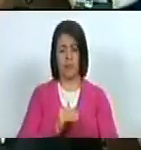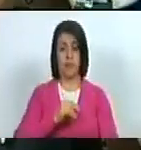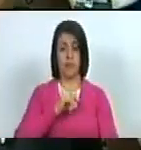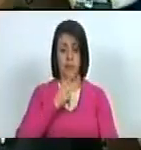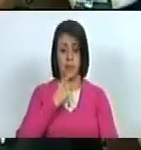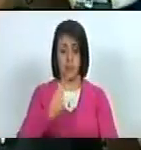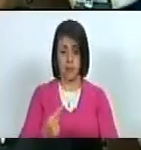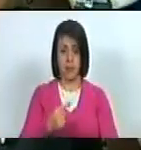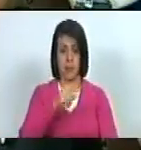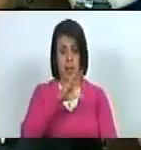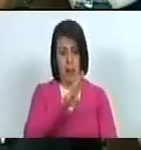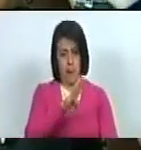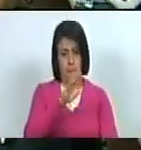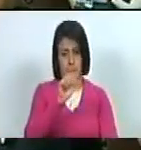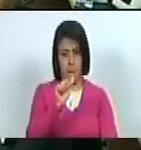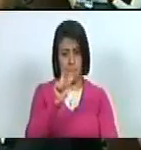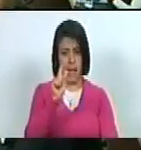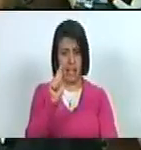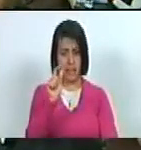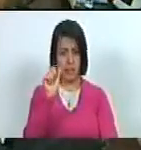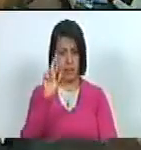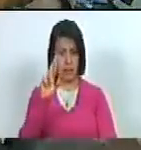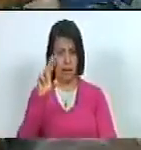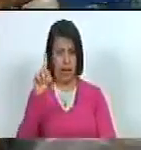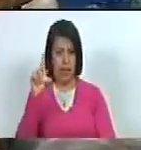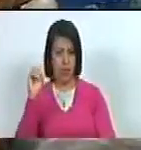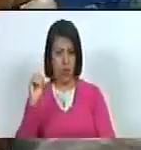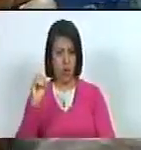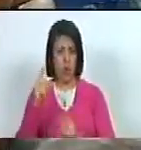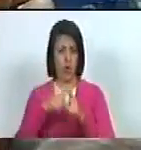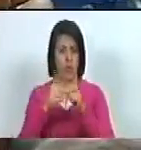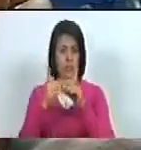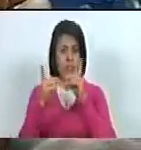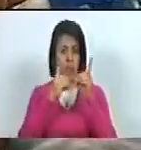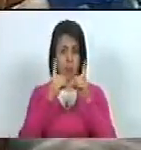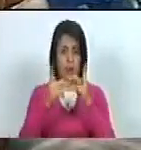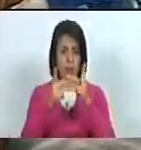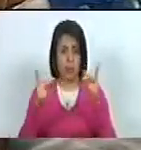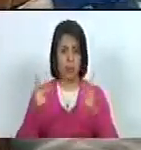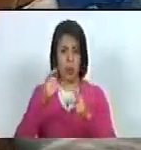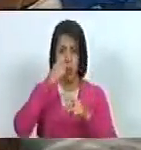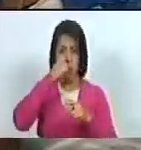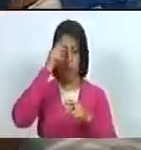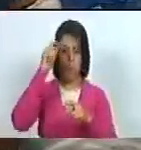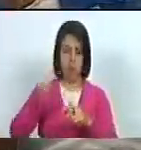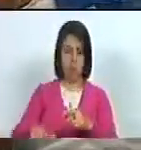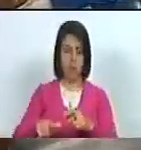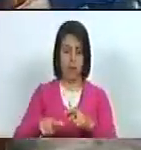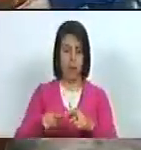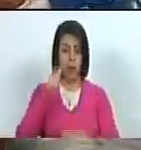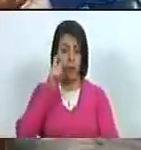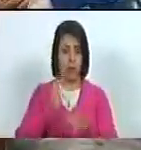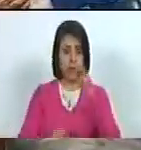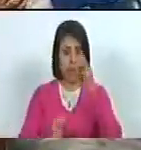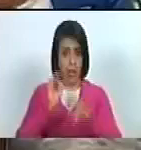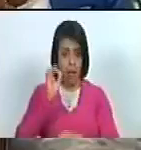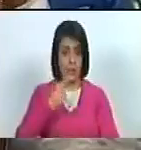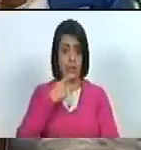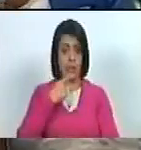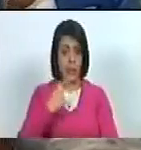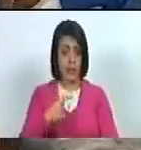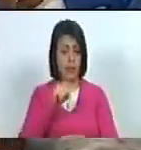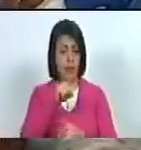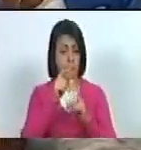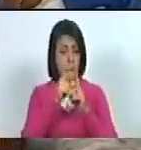término bastardo siga usándose en los debates públicos de esta Asamblea o en la Fiscalía, que también lo han dicho,